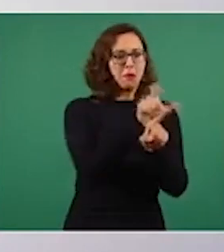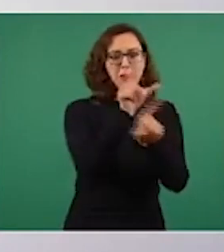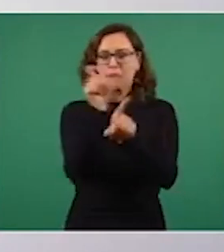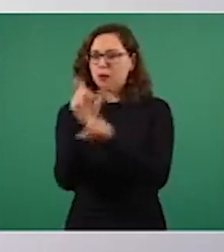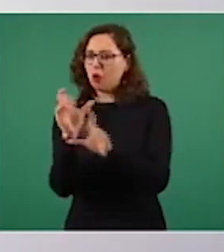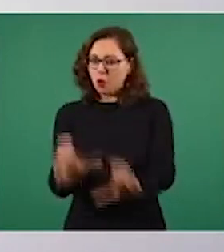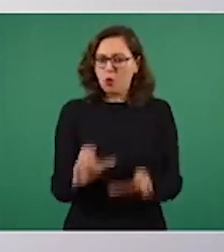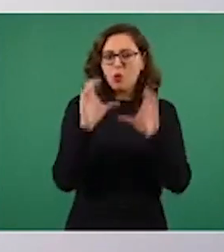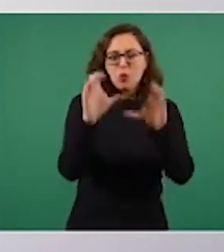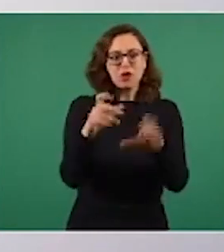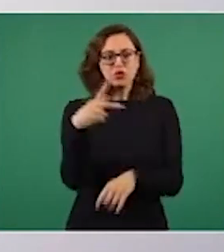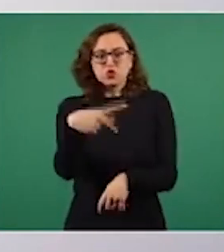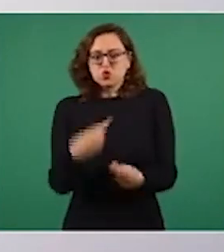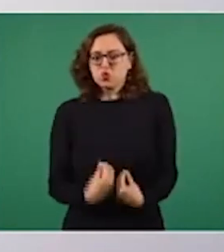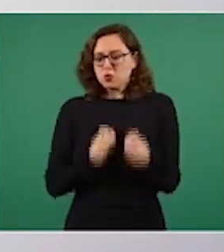vida de la gente.